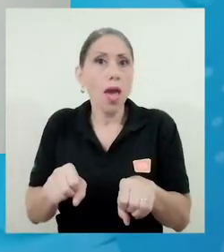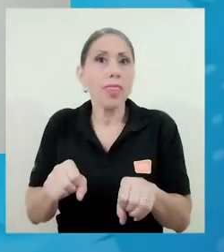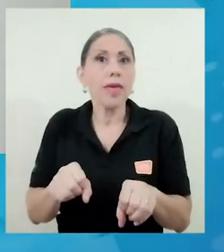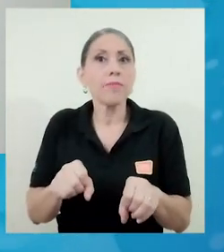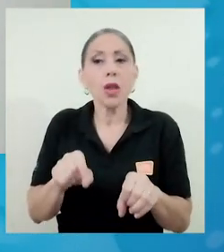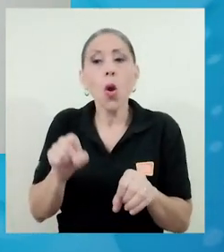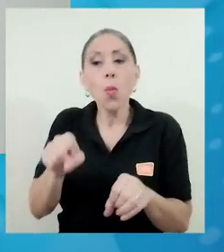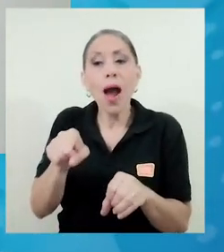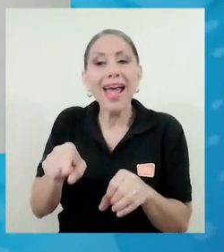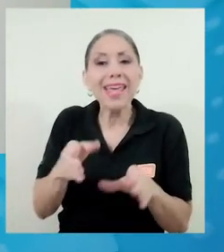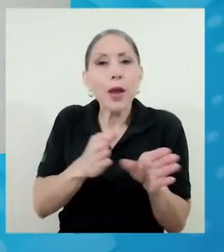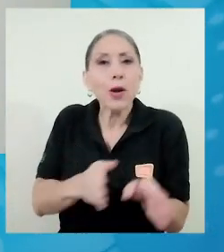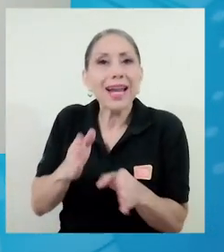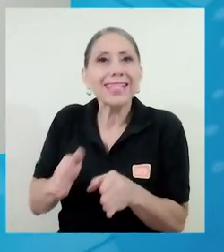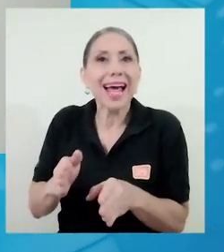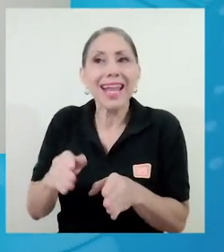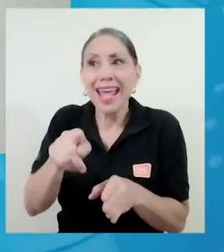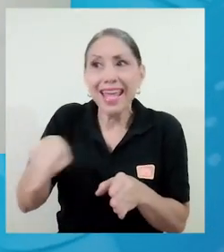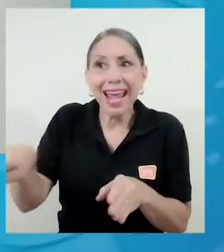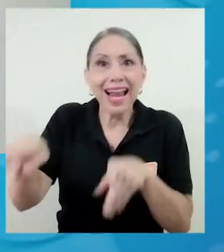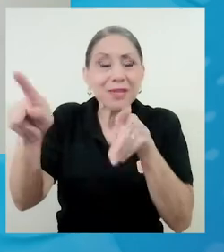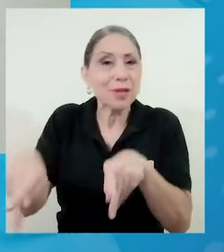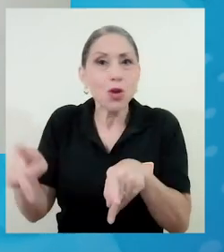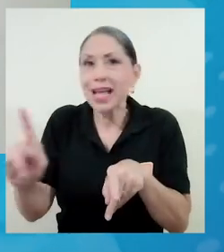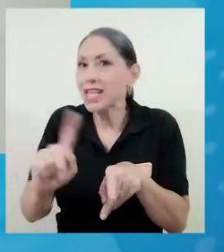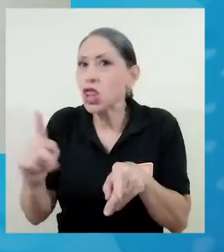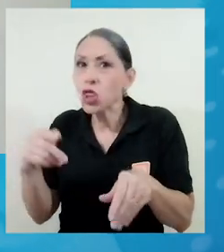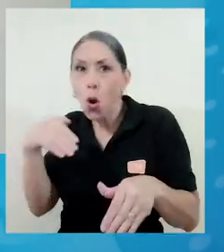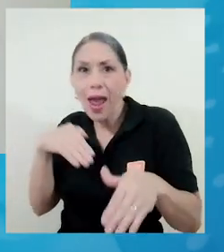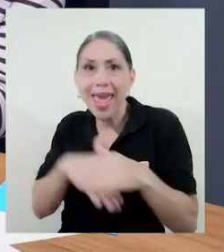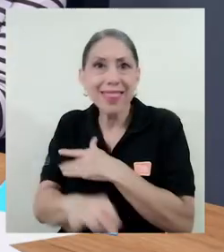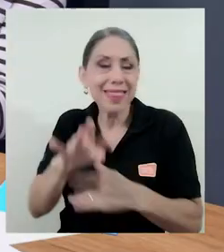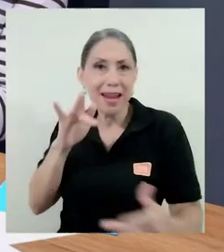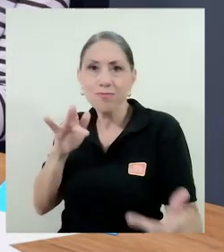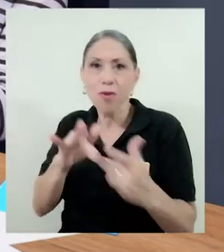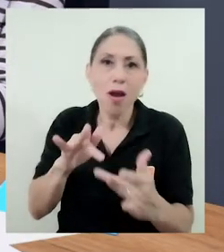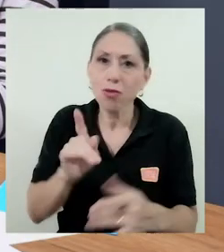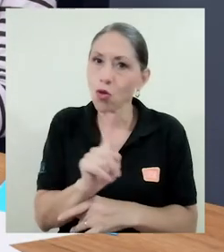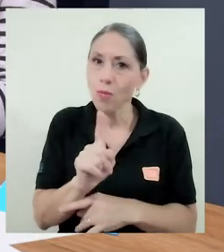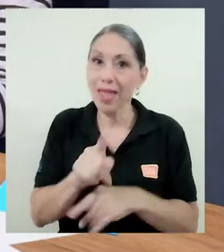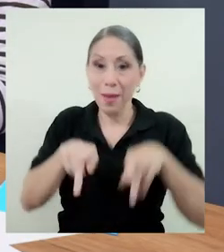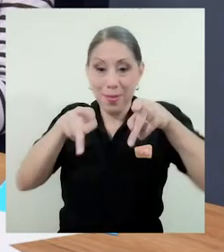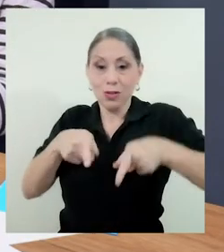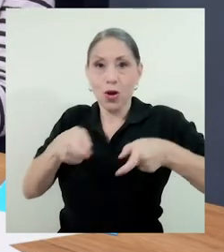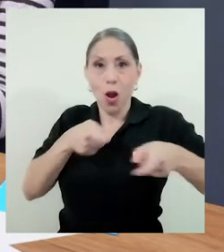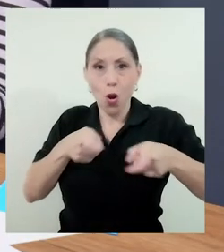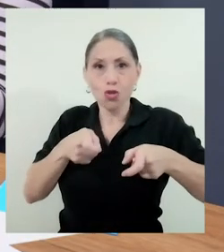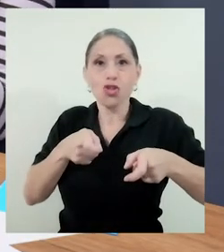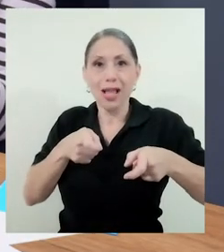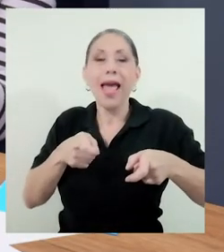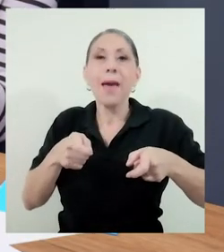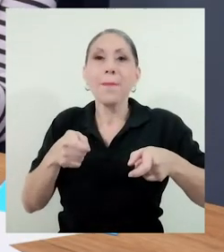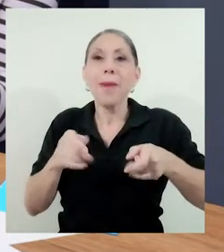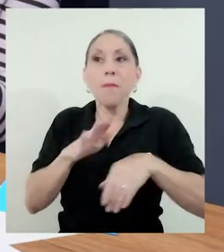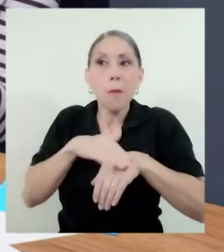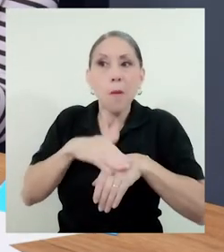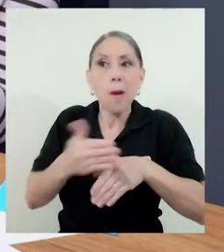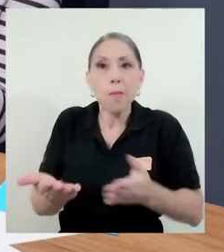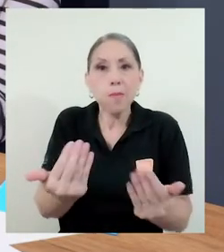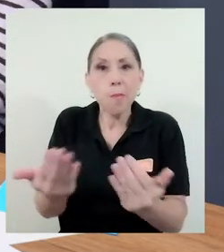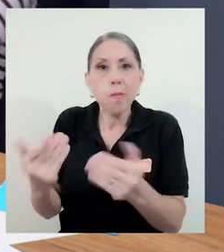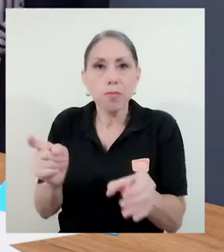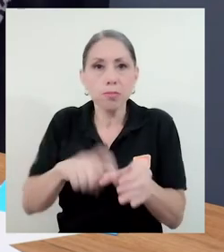instancia que no entren directamente los usuarios a la sesión, sino que el host vaya permitiendo que las personas accedan.